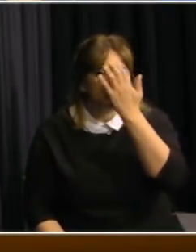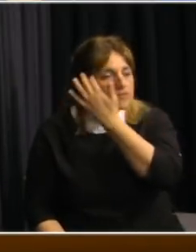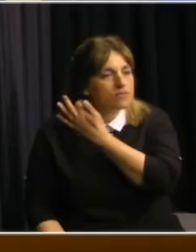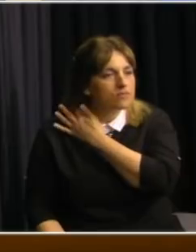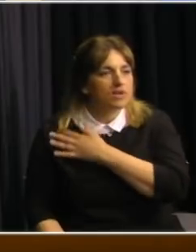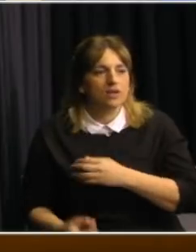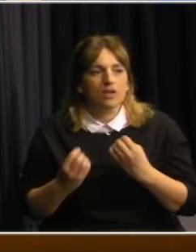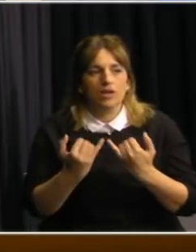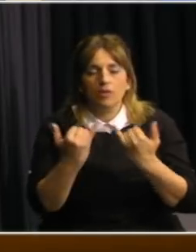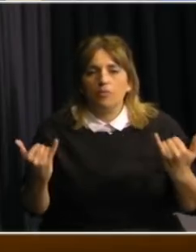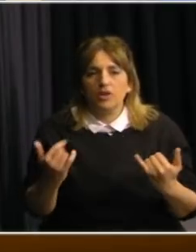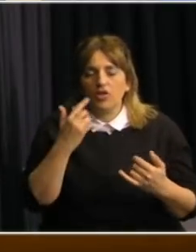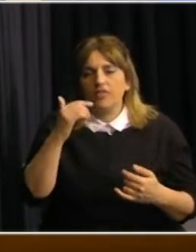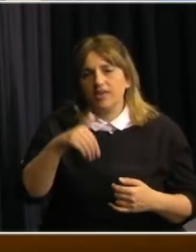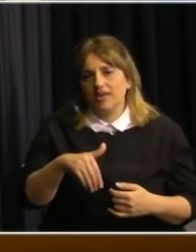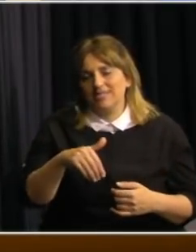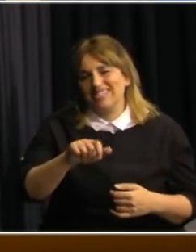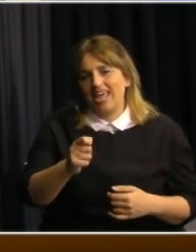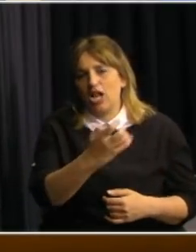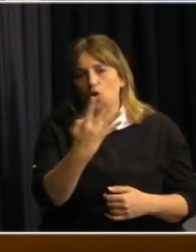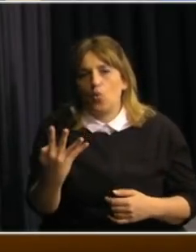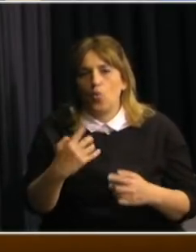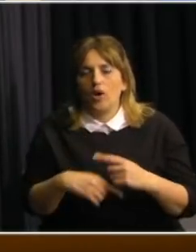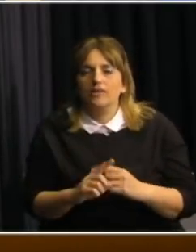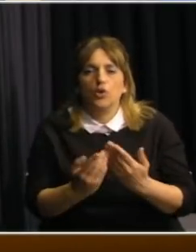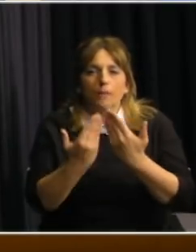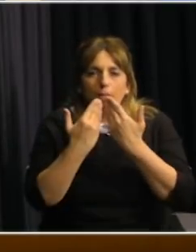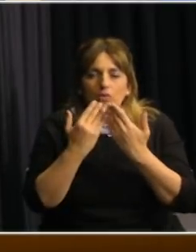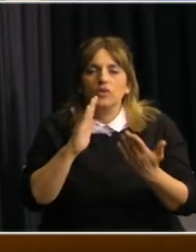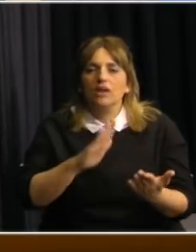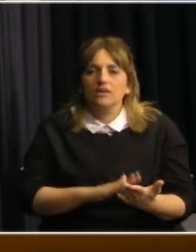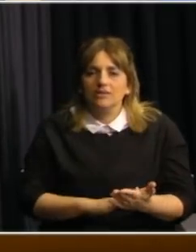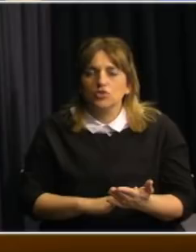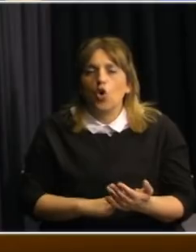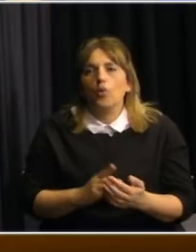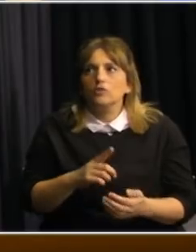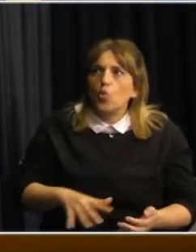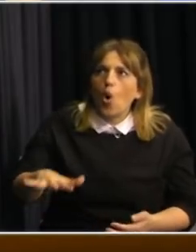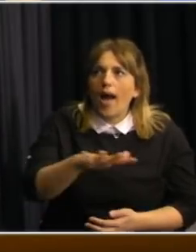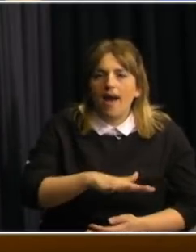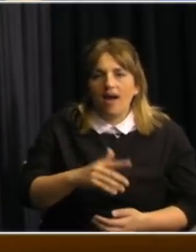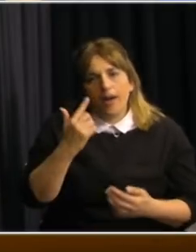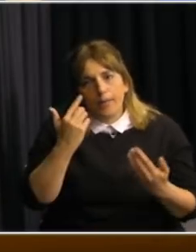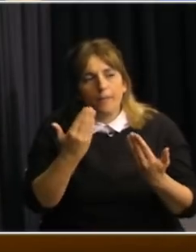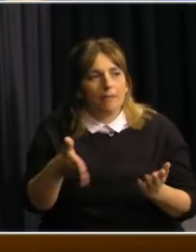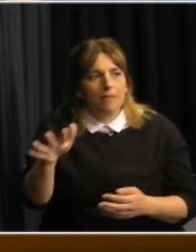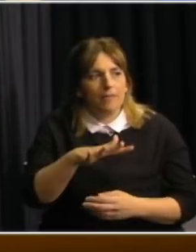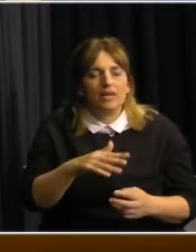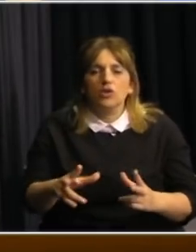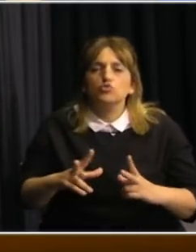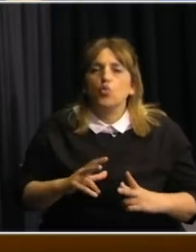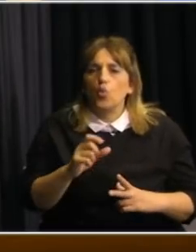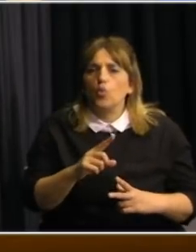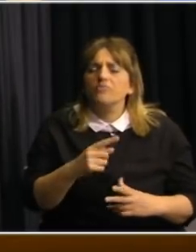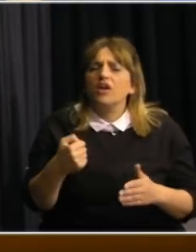Buenos días Mariela Martínez de Canal 4 consultarles sobre el uso de los espacios públicos que mencionaba recién Cohen.